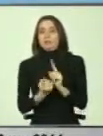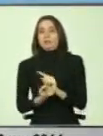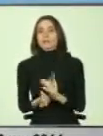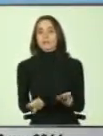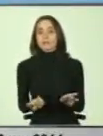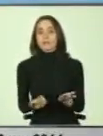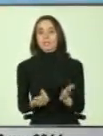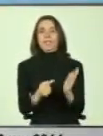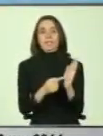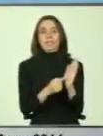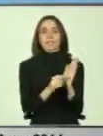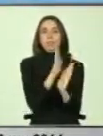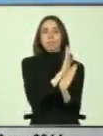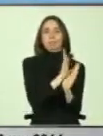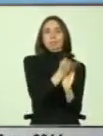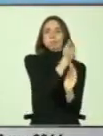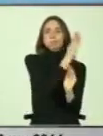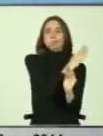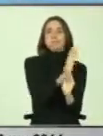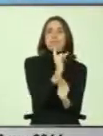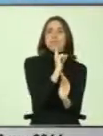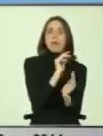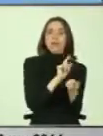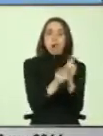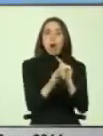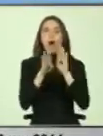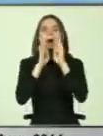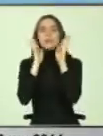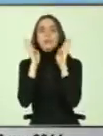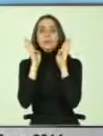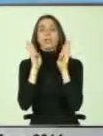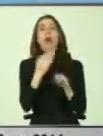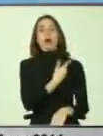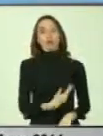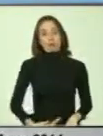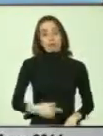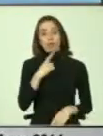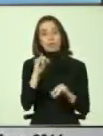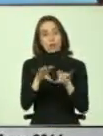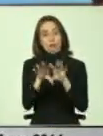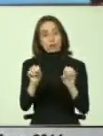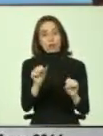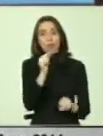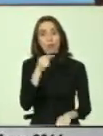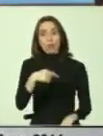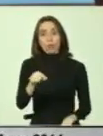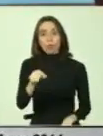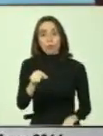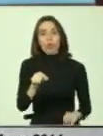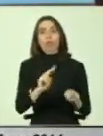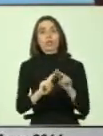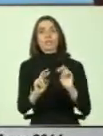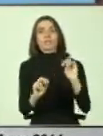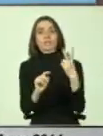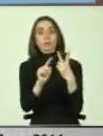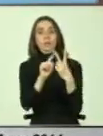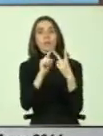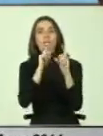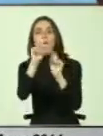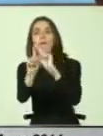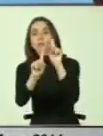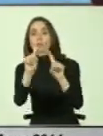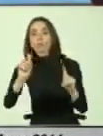tenemos que actualizar los datos. Es un compromiso del programa de gobierno. A la brevedad, poder evacuar una segunda encuesta nacional de